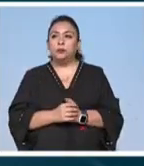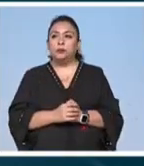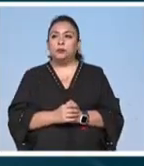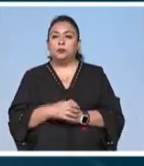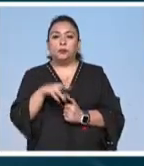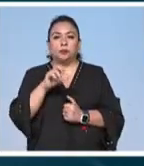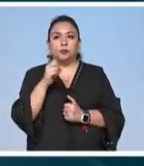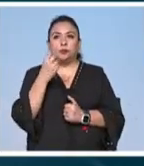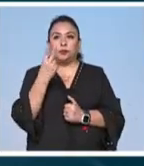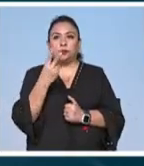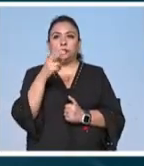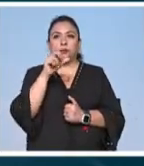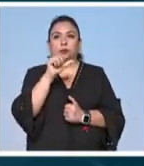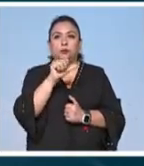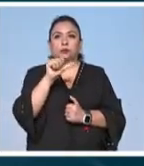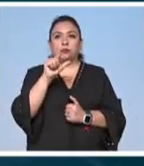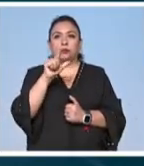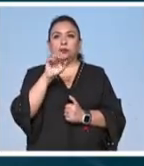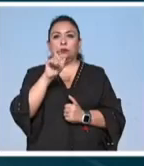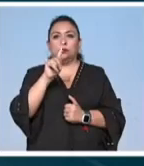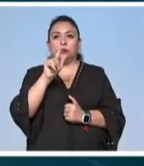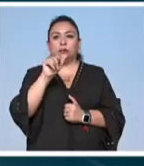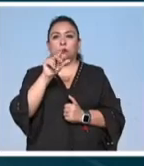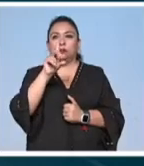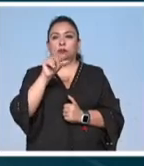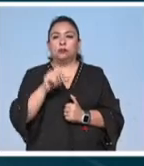noticias 22 alberto aranda